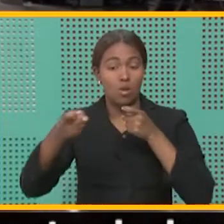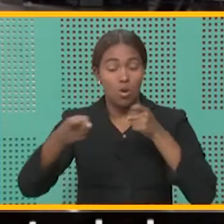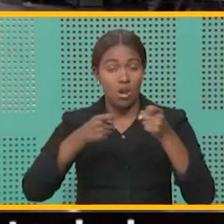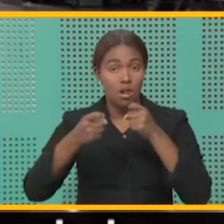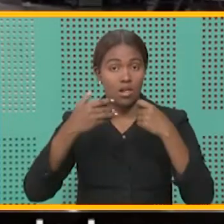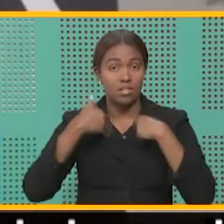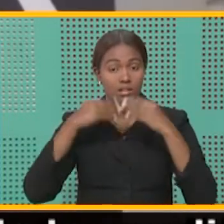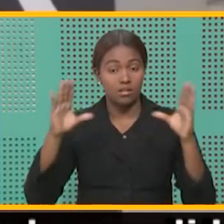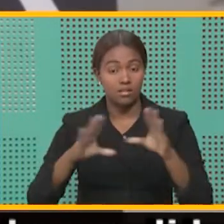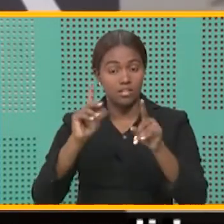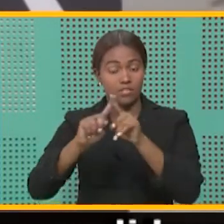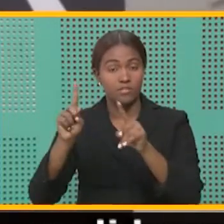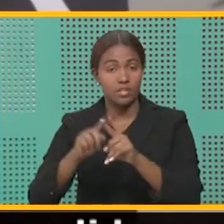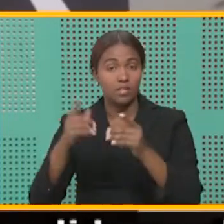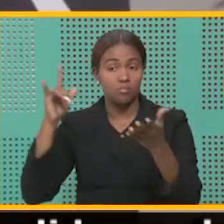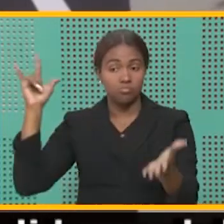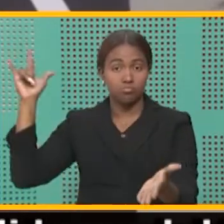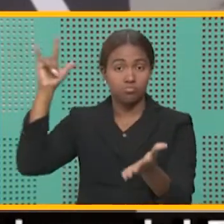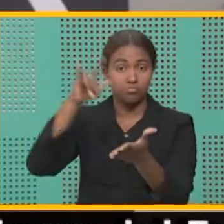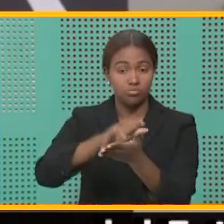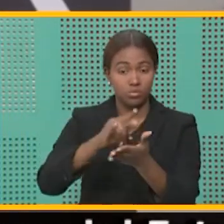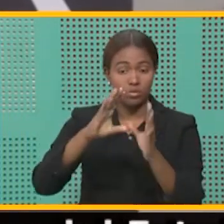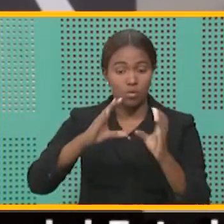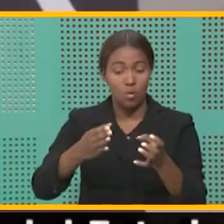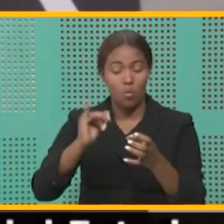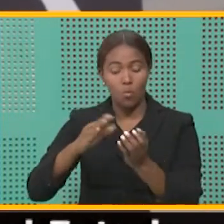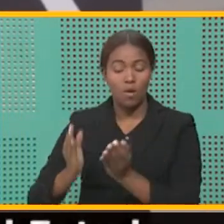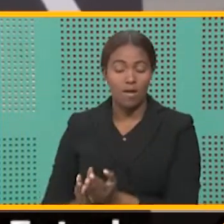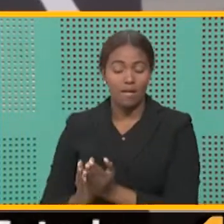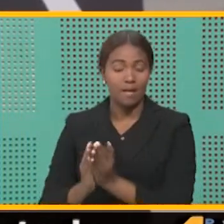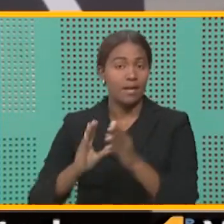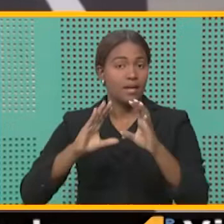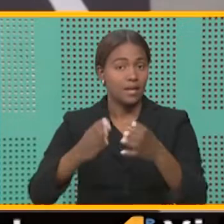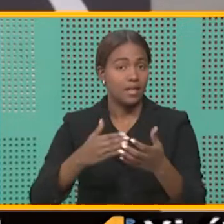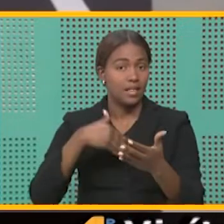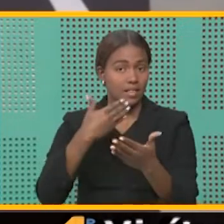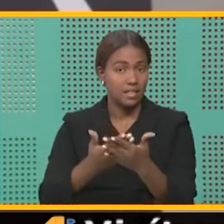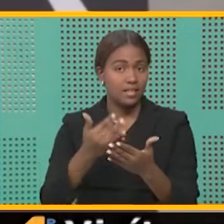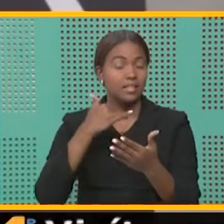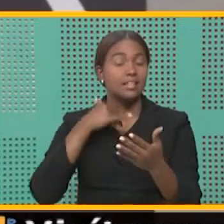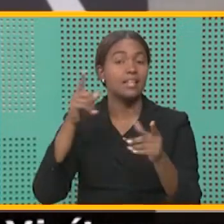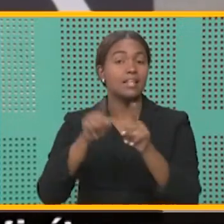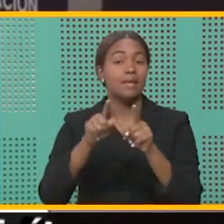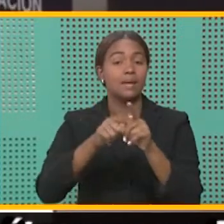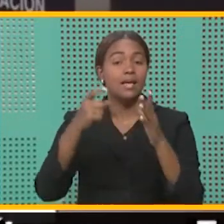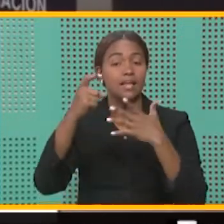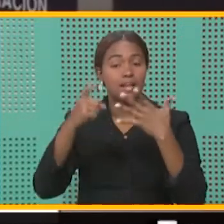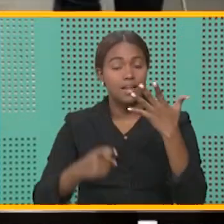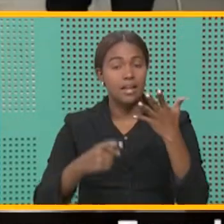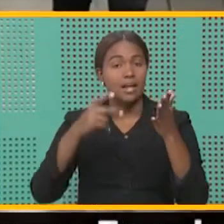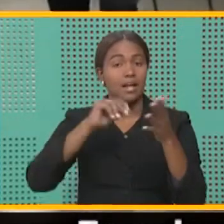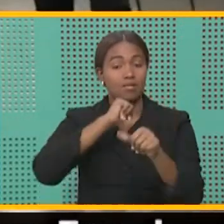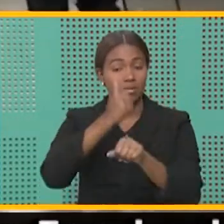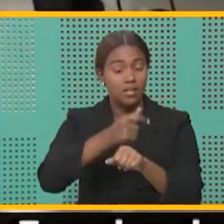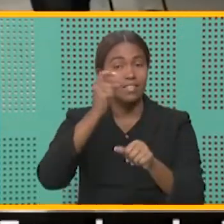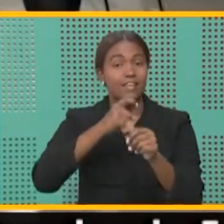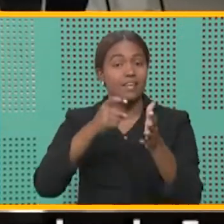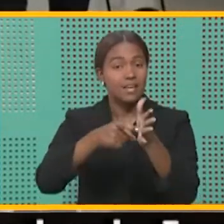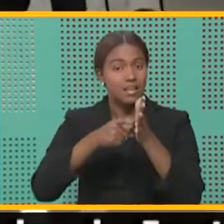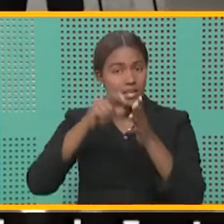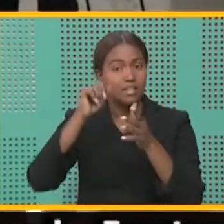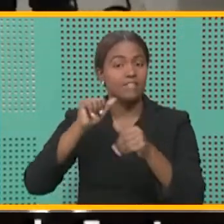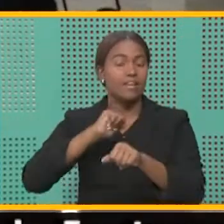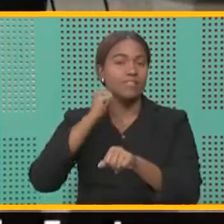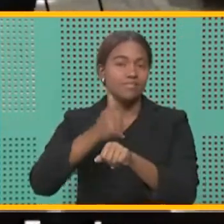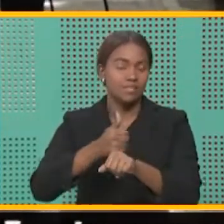que se le dé a las terminales portuarias y aeroportuarias sea el adecuado y que se cumpla con el protocolo establecido para proteger a la población